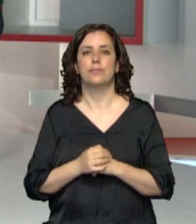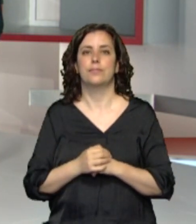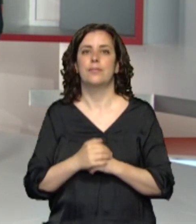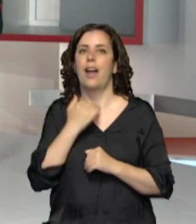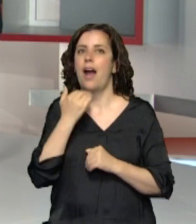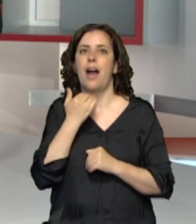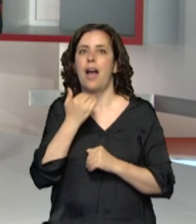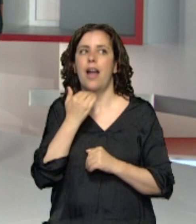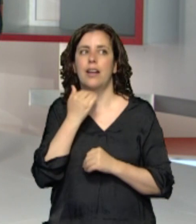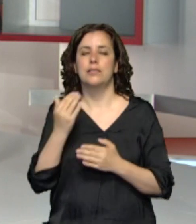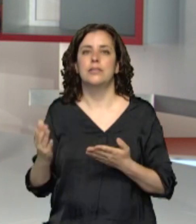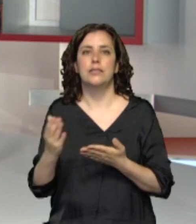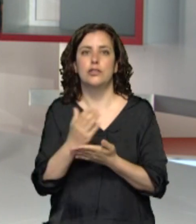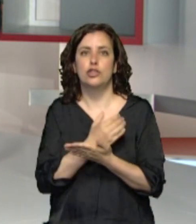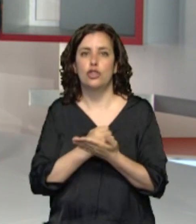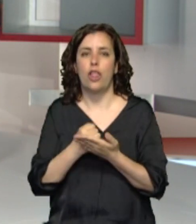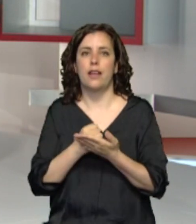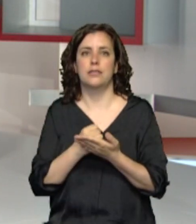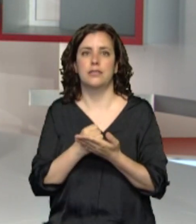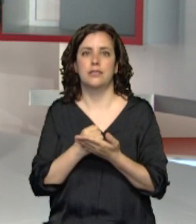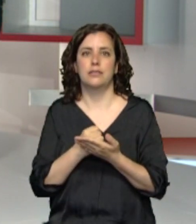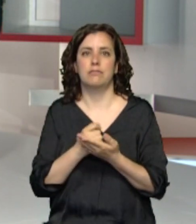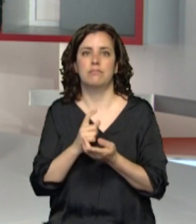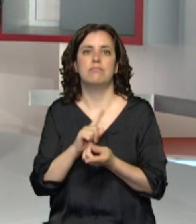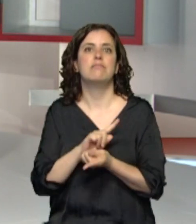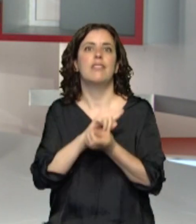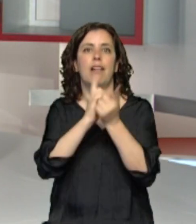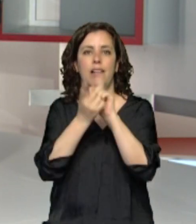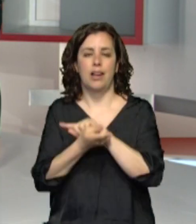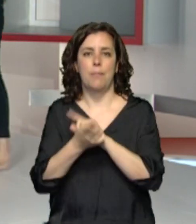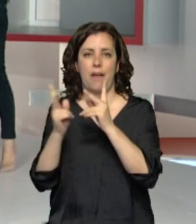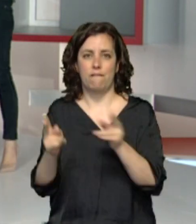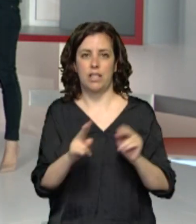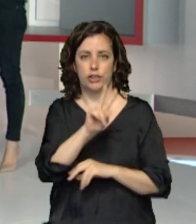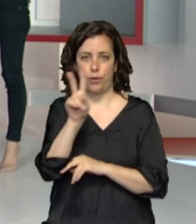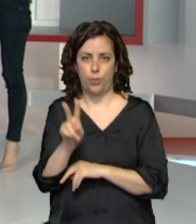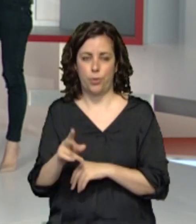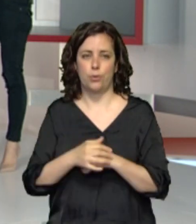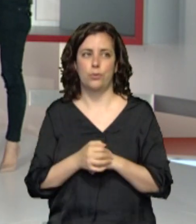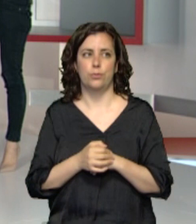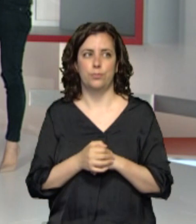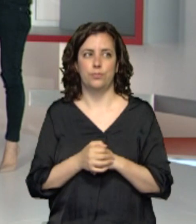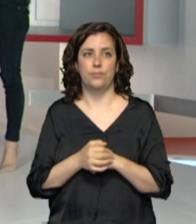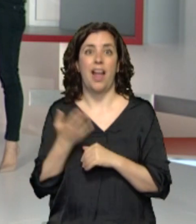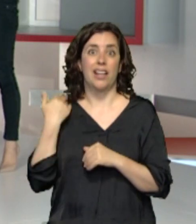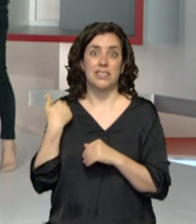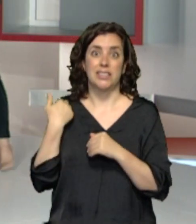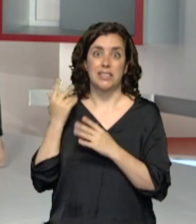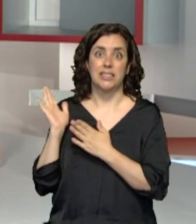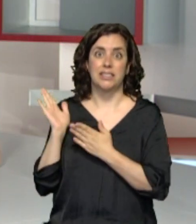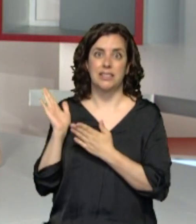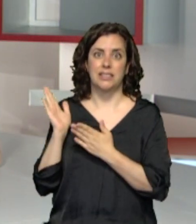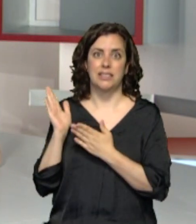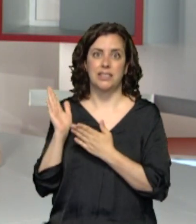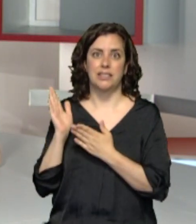comunidades que van a ver, que van a pasar. Ahí lo tienen a la segunda fase. Es decir, este es lo que me estaba y ahora son las que